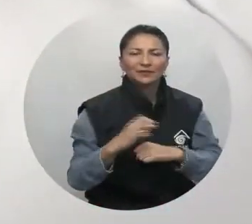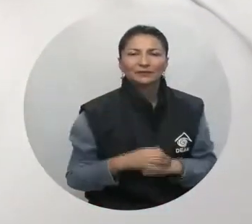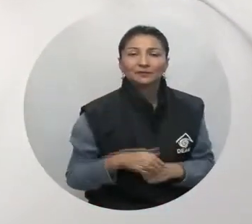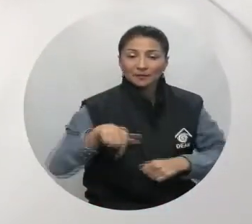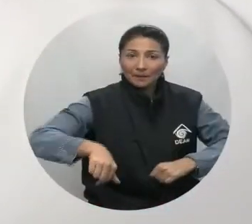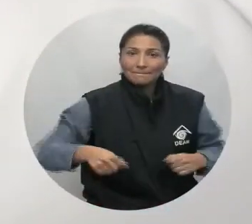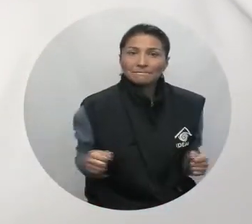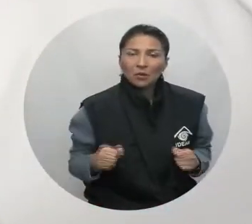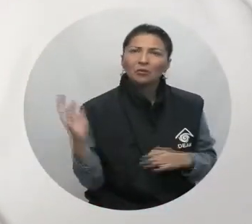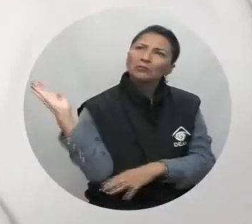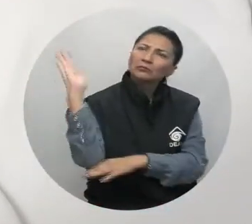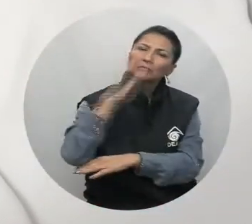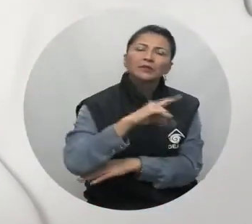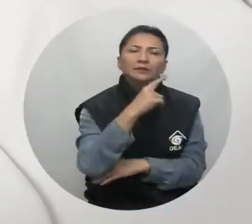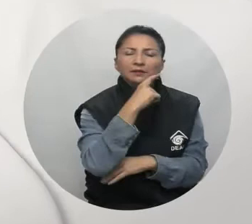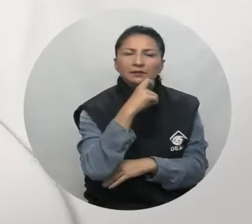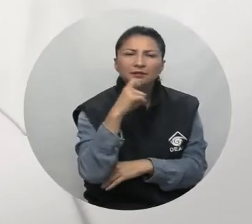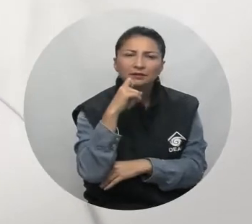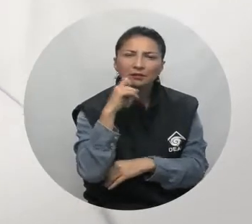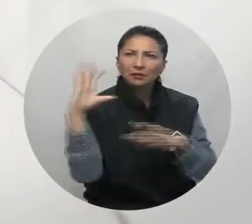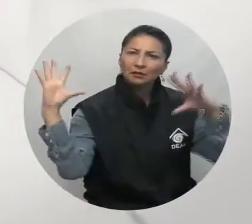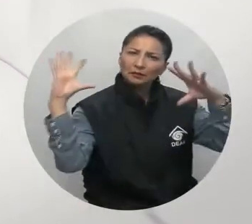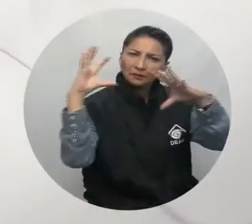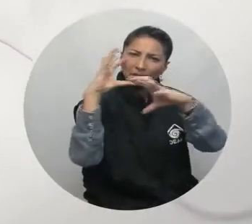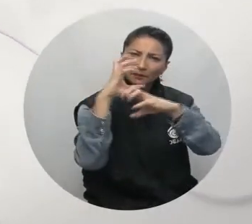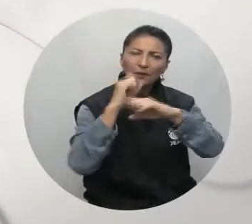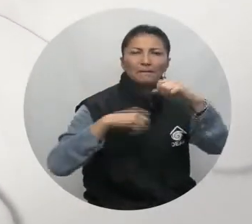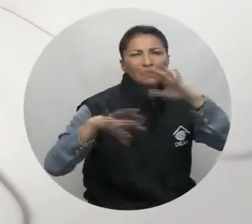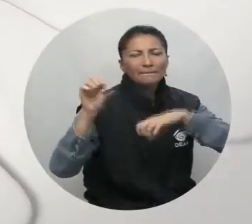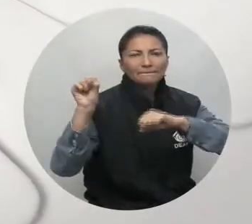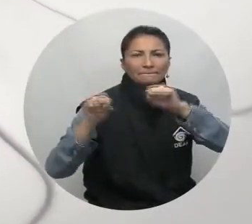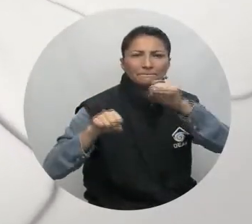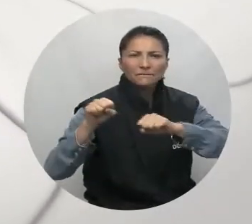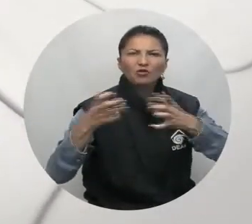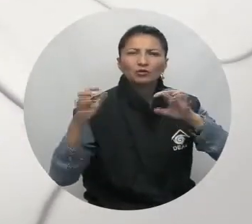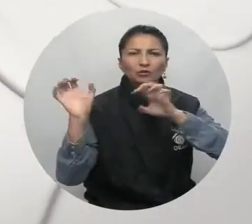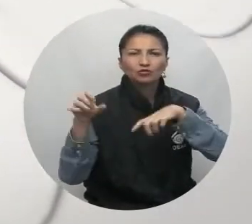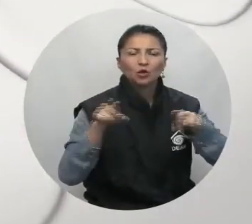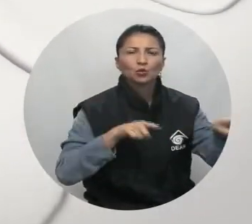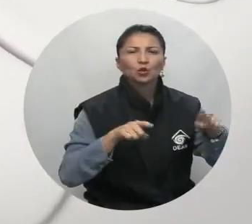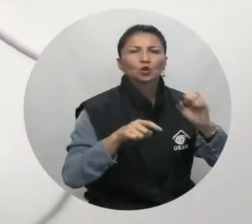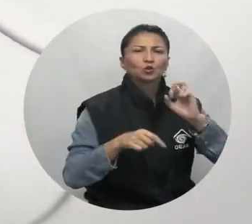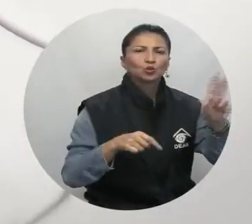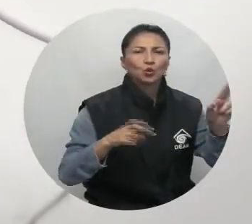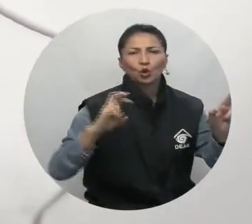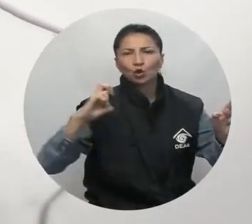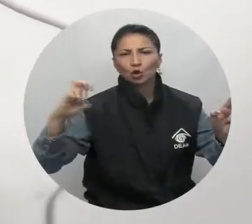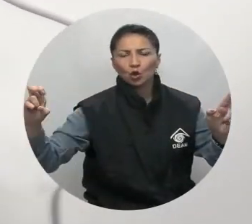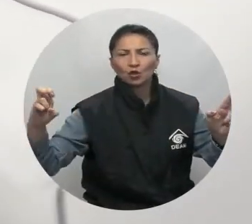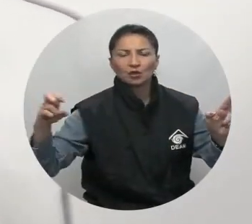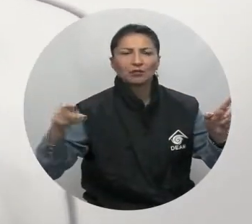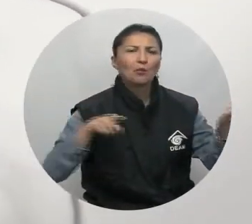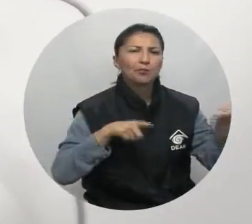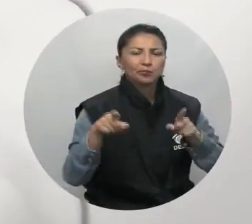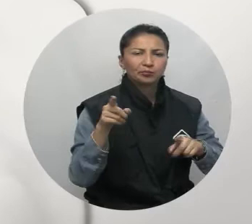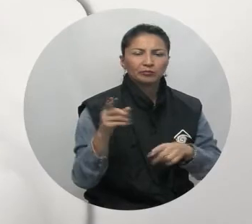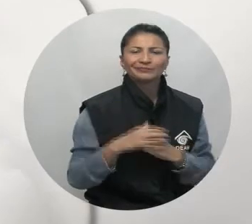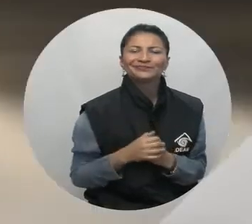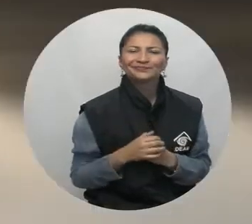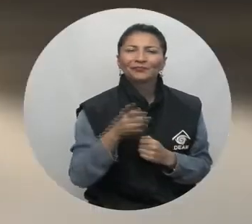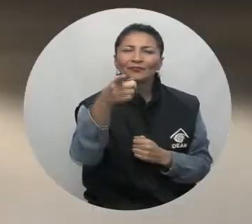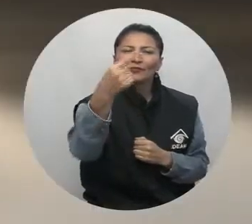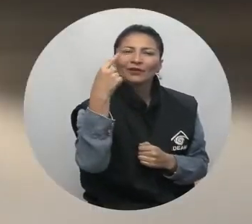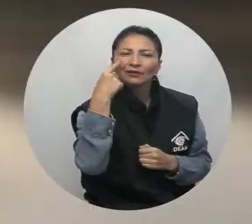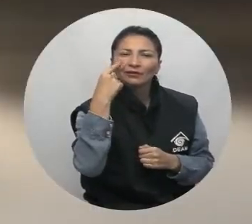capital de la República se mantendrá seca con cielo parcialmente cubierto, y probabilidad de lloviznas al sur y norte de la ciudad finalizando la